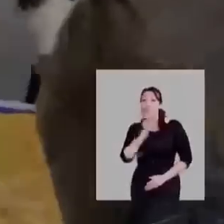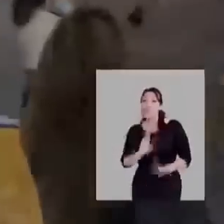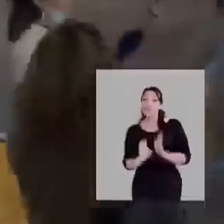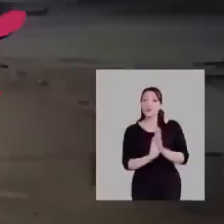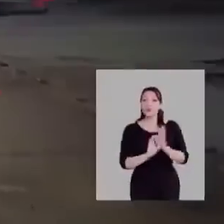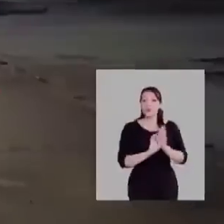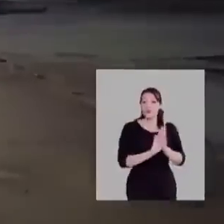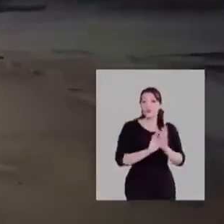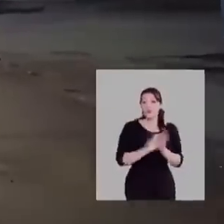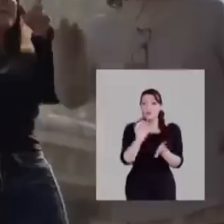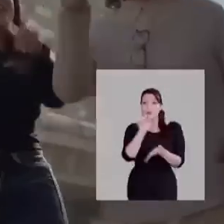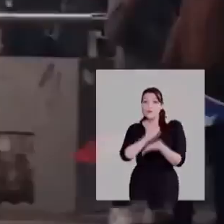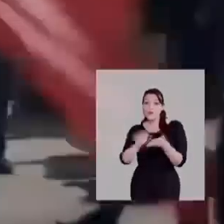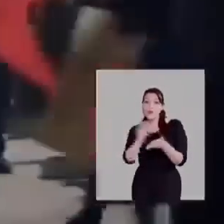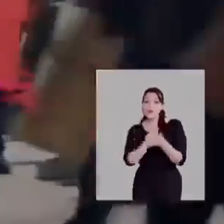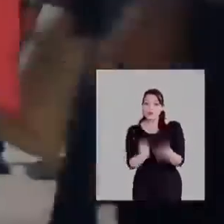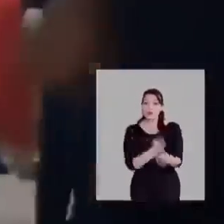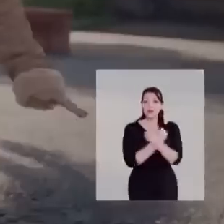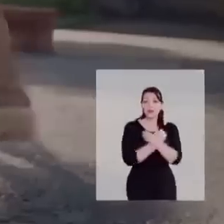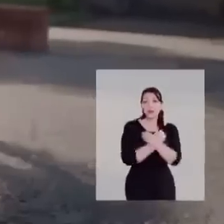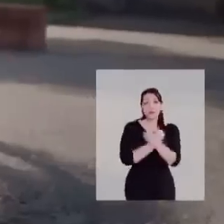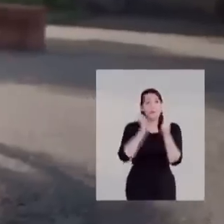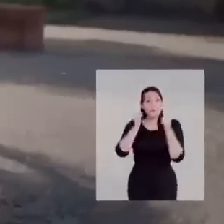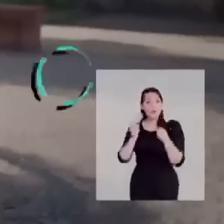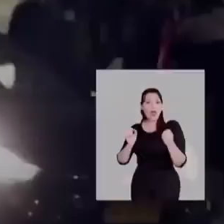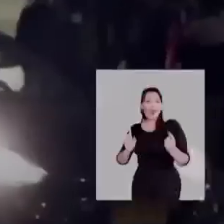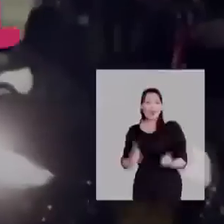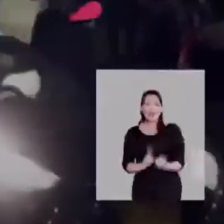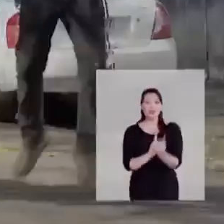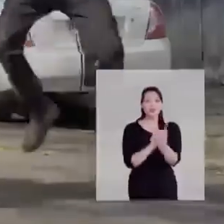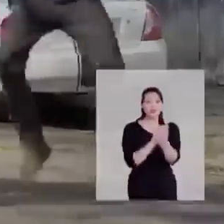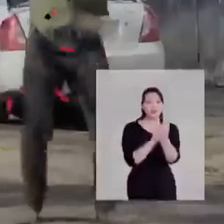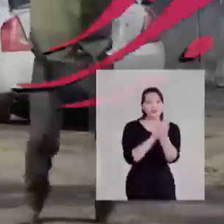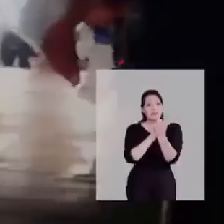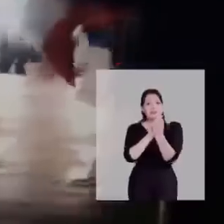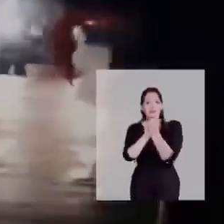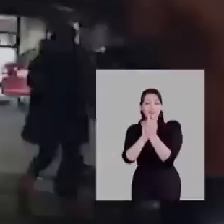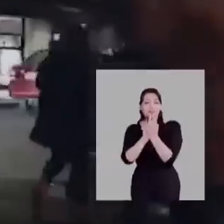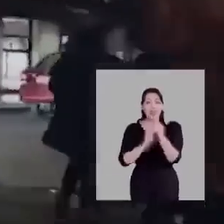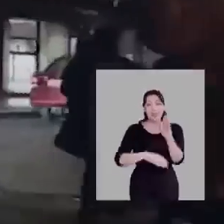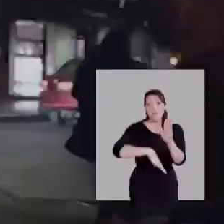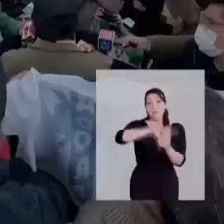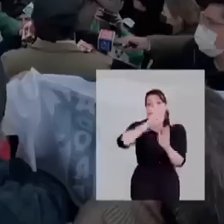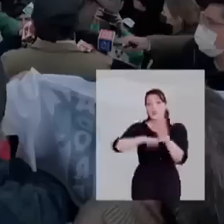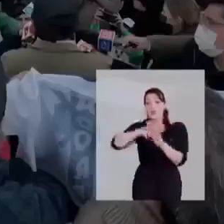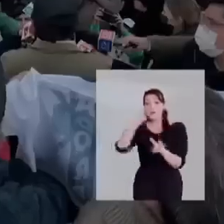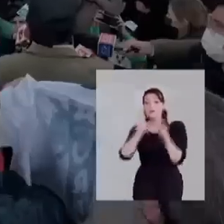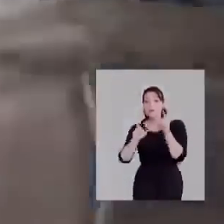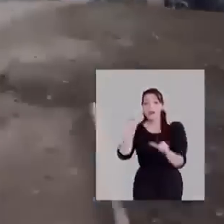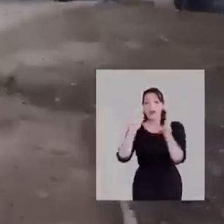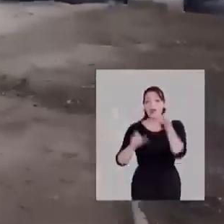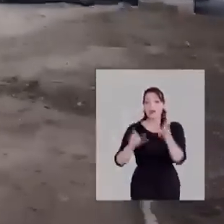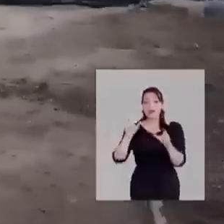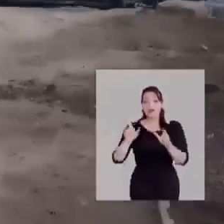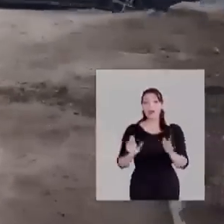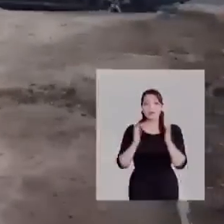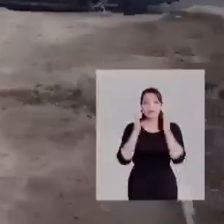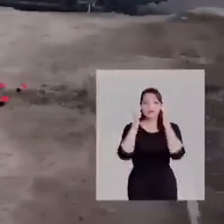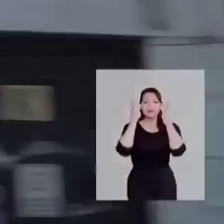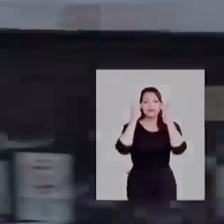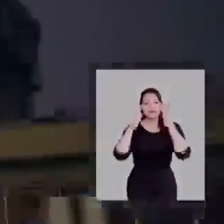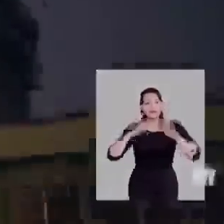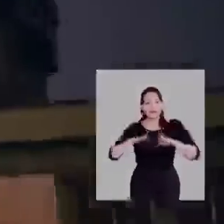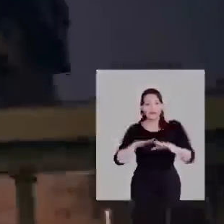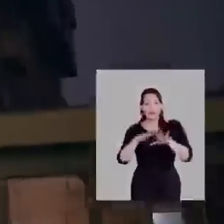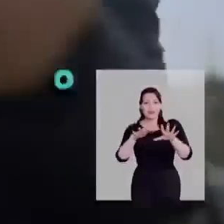vamos por una mejor. Una escrita con amor y nos volvemos a encontrar. Somos mayoría, contagiemos la alegría.